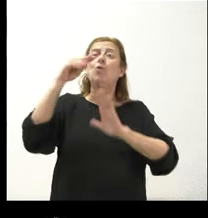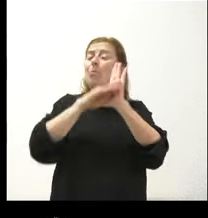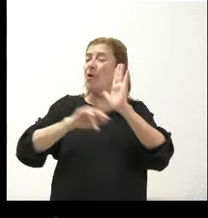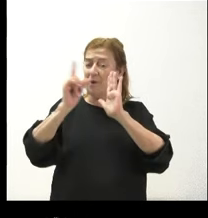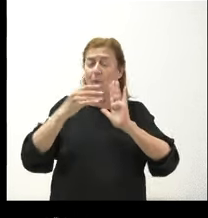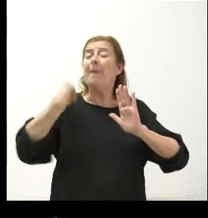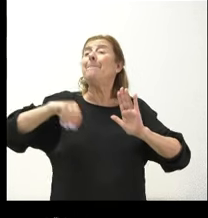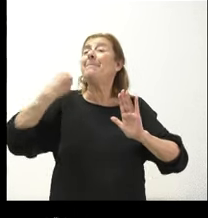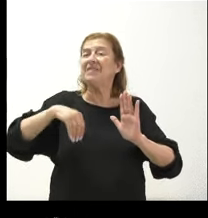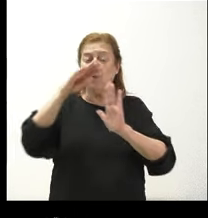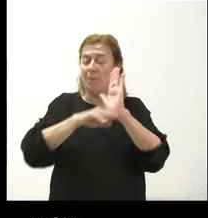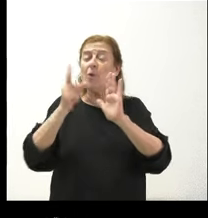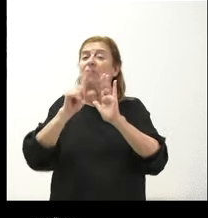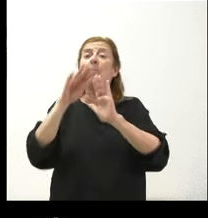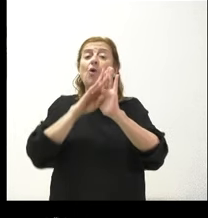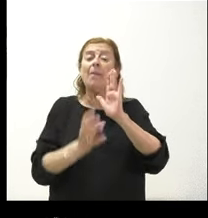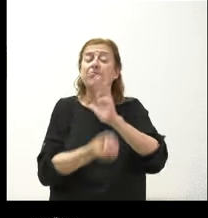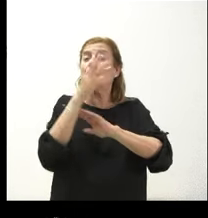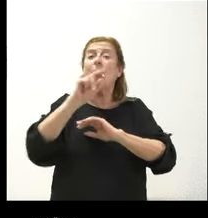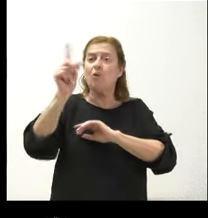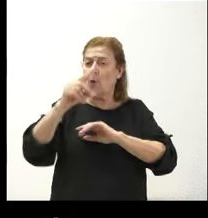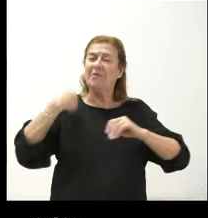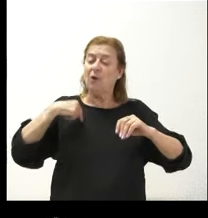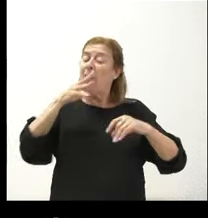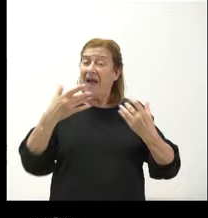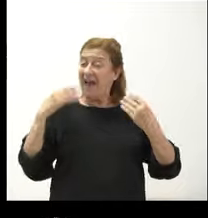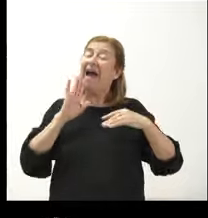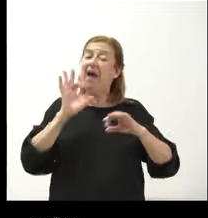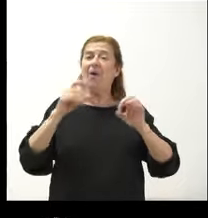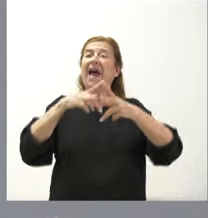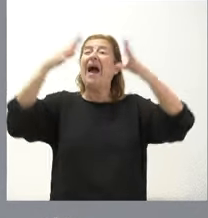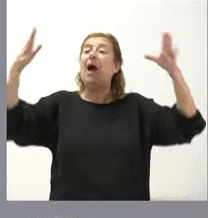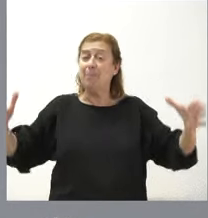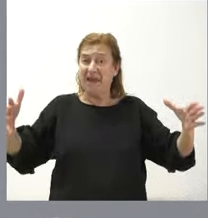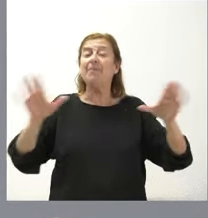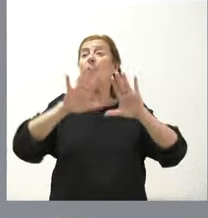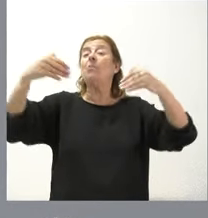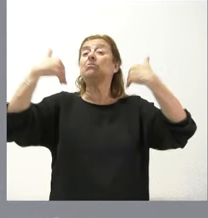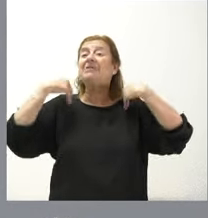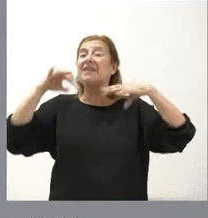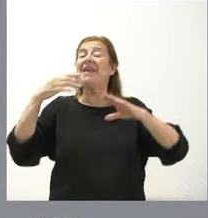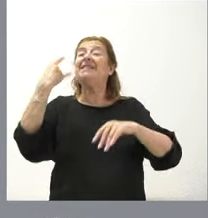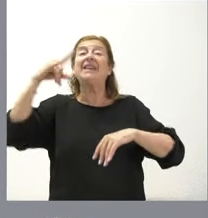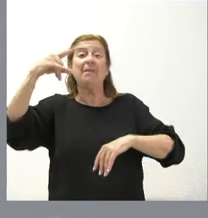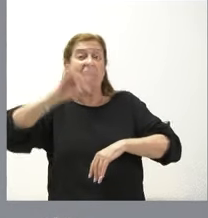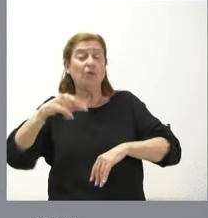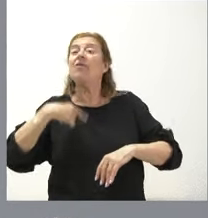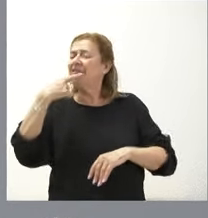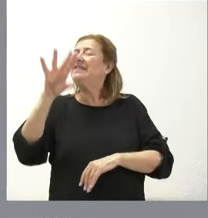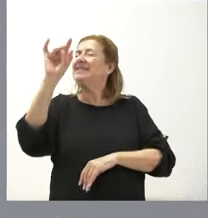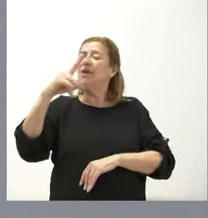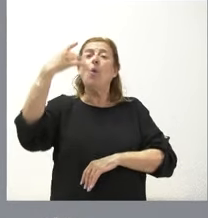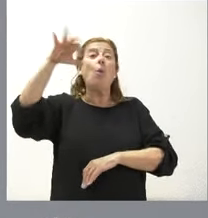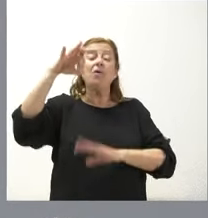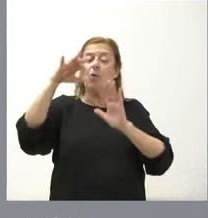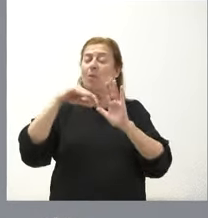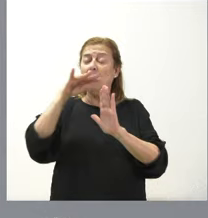y no sería nuevo, sino que sería ampliarlo, salvo que llamándonos también a Salamanca. Estamos hablando de un único programa de trasplantes y un único